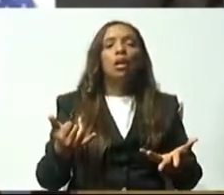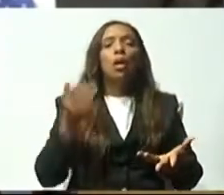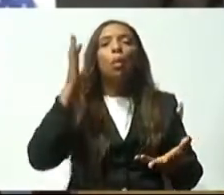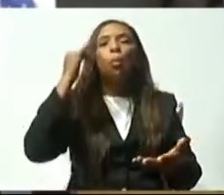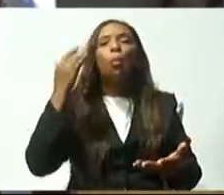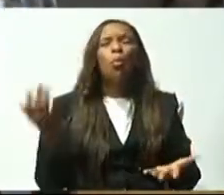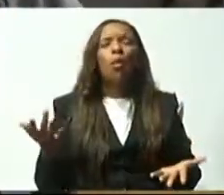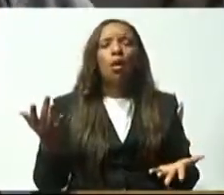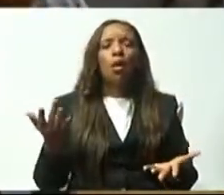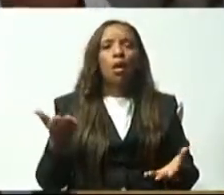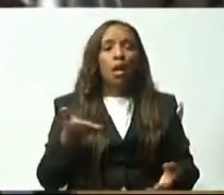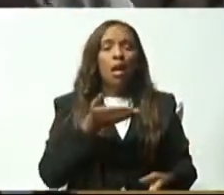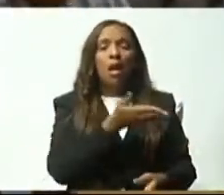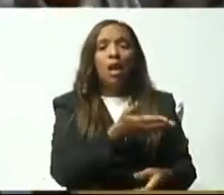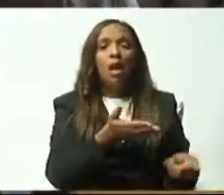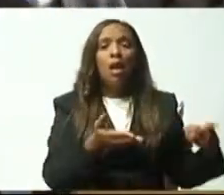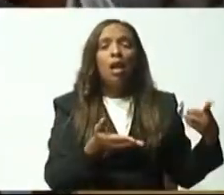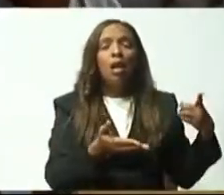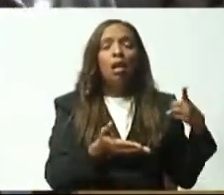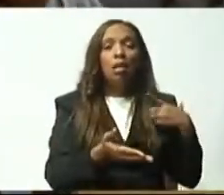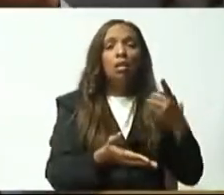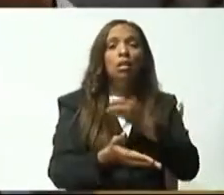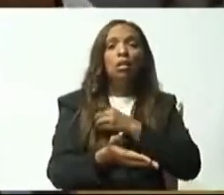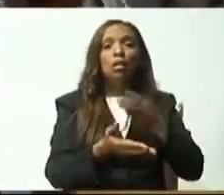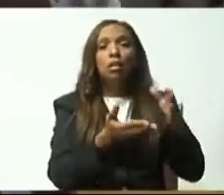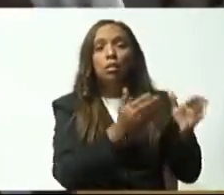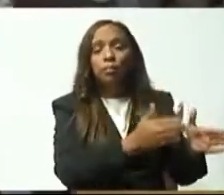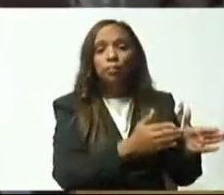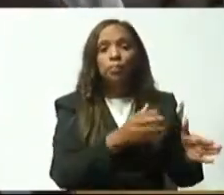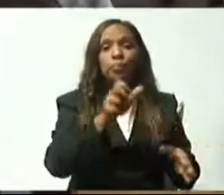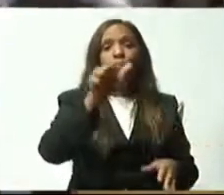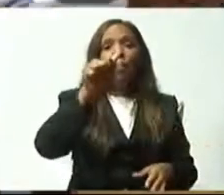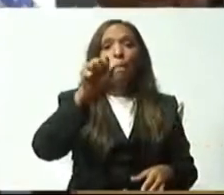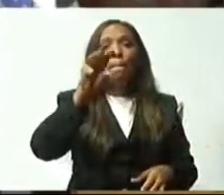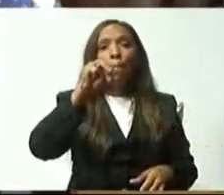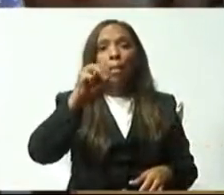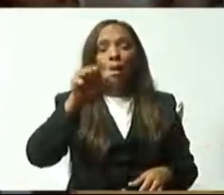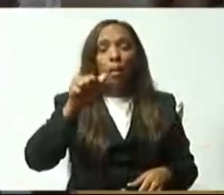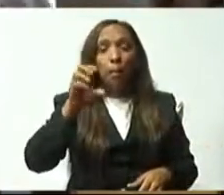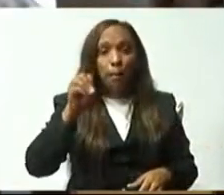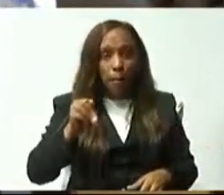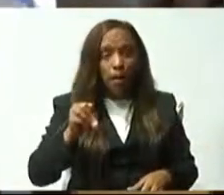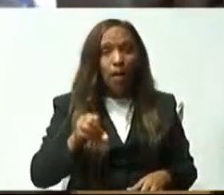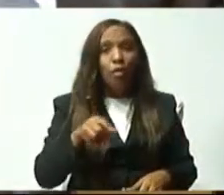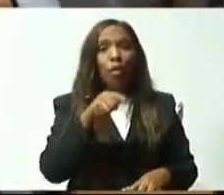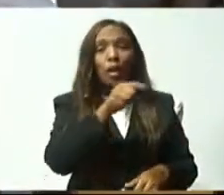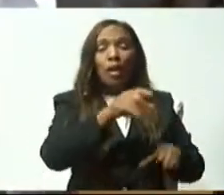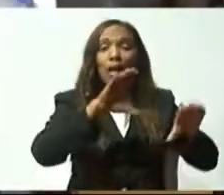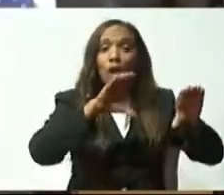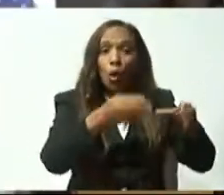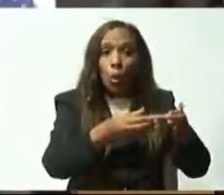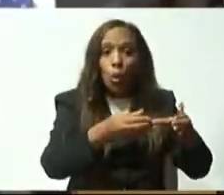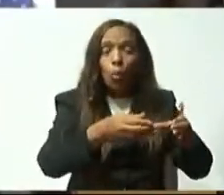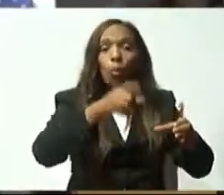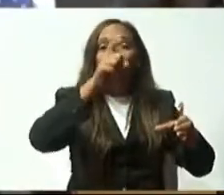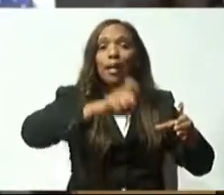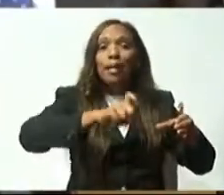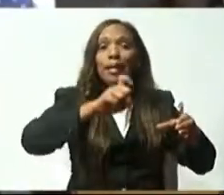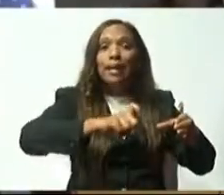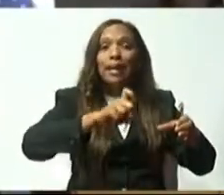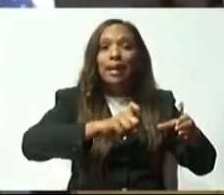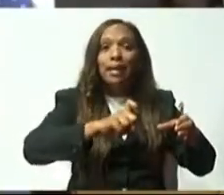y a la Comisión Especial, que estudie el proyecto, de ley, del 30%, que procedan, a rendir el informe,